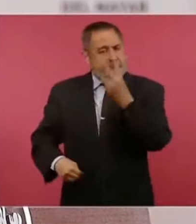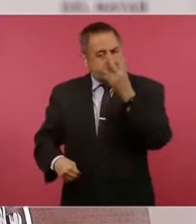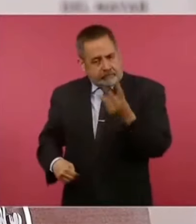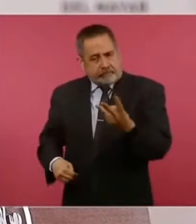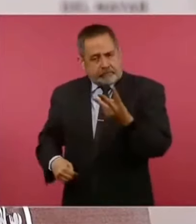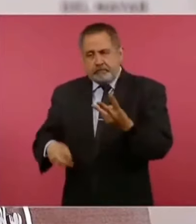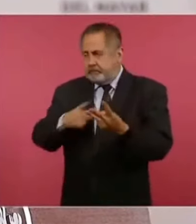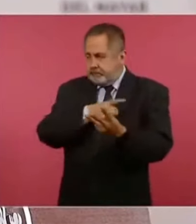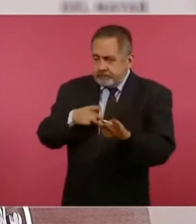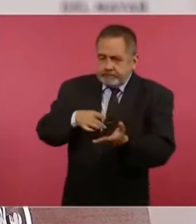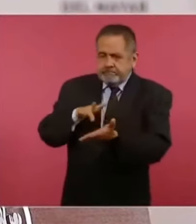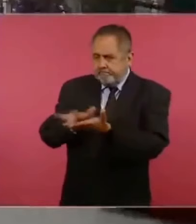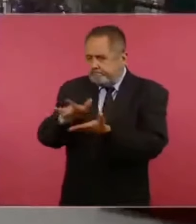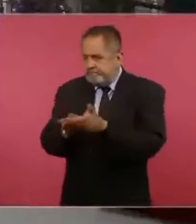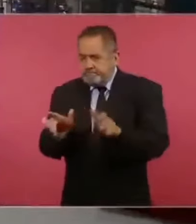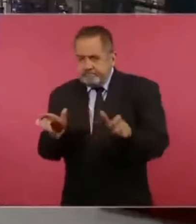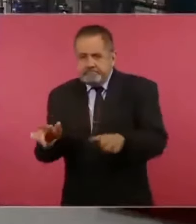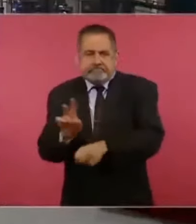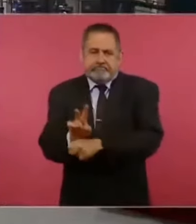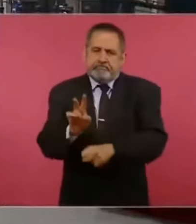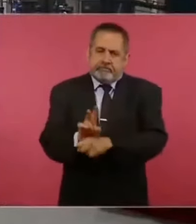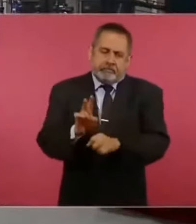los estados y la federación.